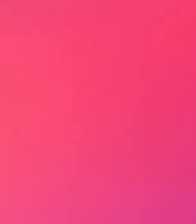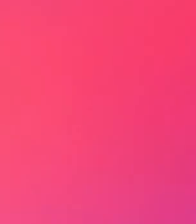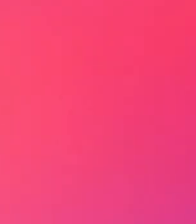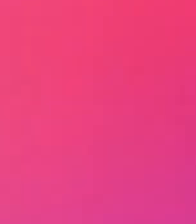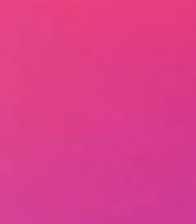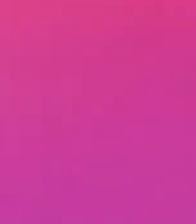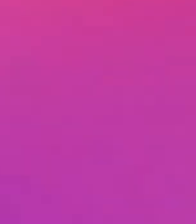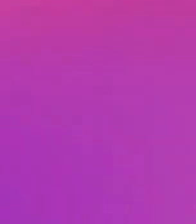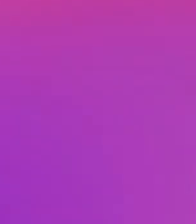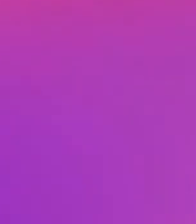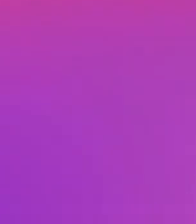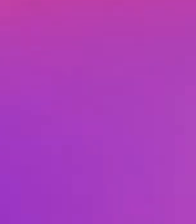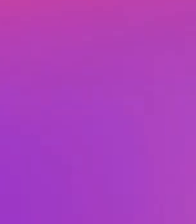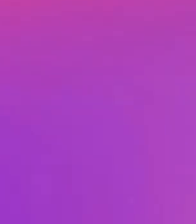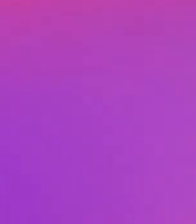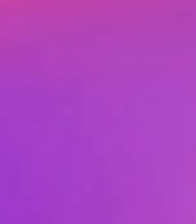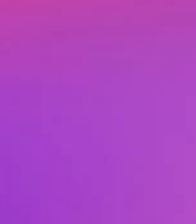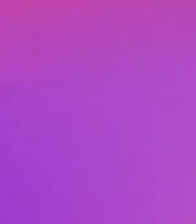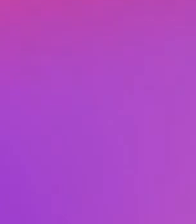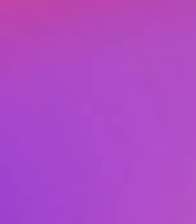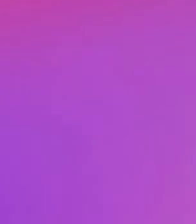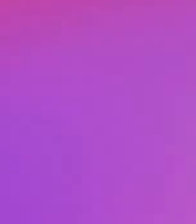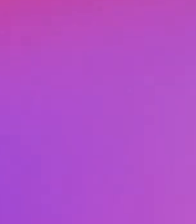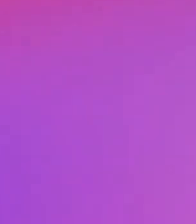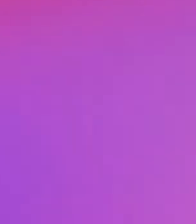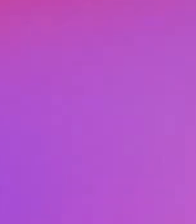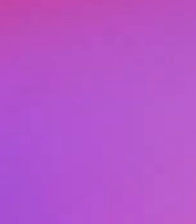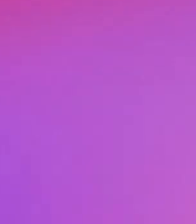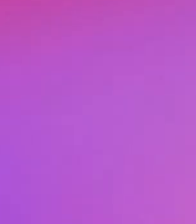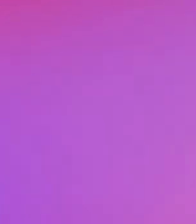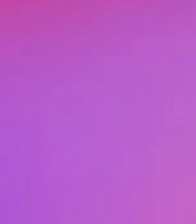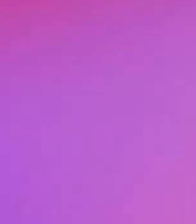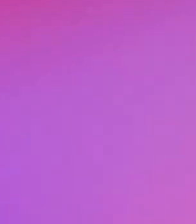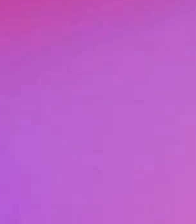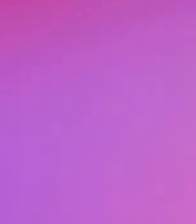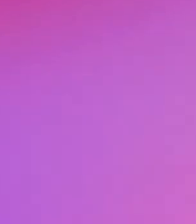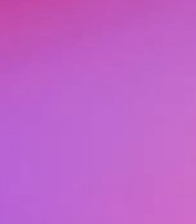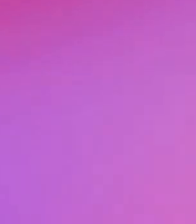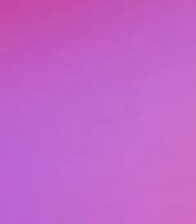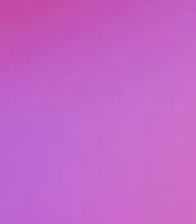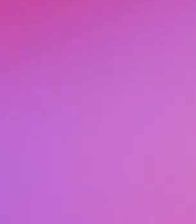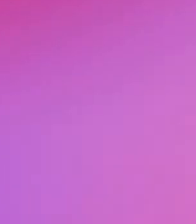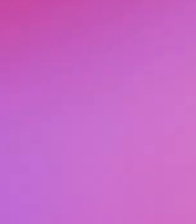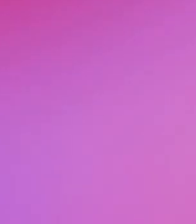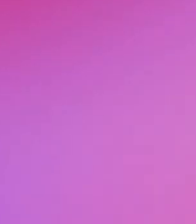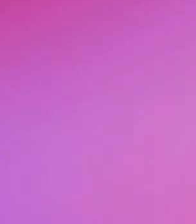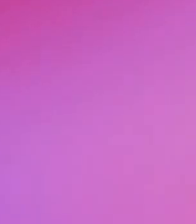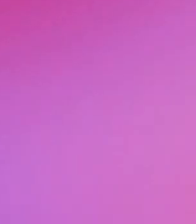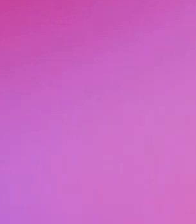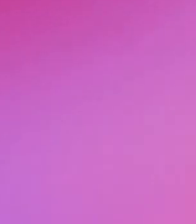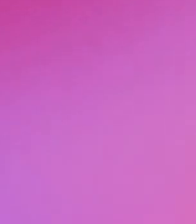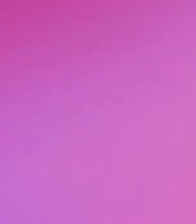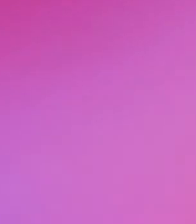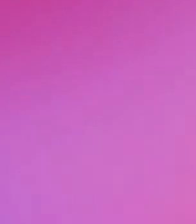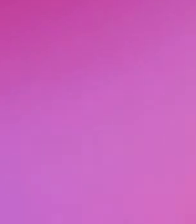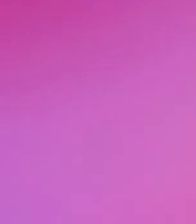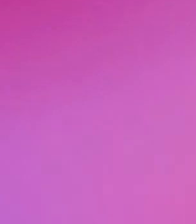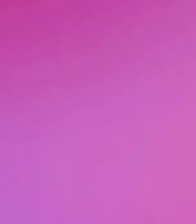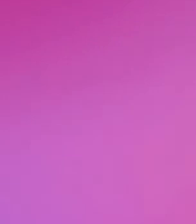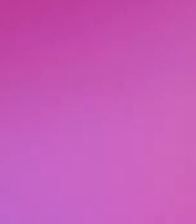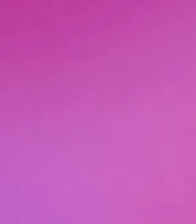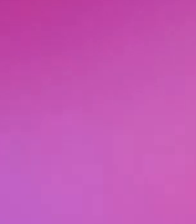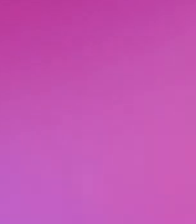.mx. Y recuerda que también cuentas con el sitio aprendeencasa.cep.gov